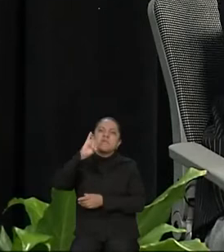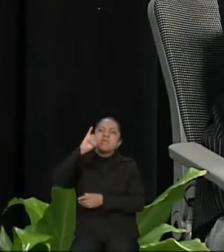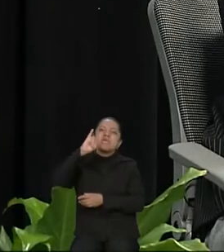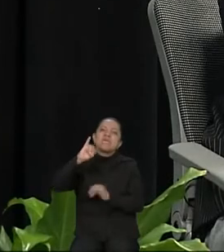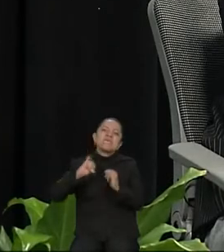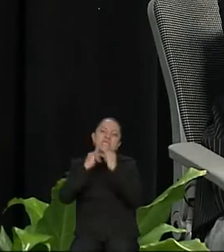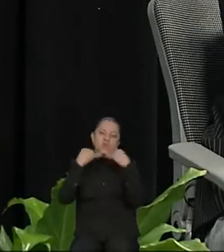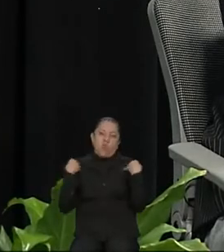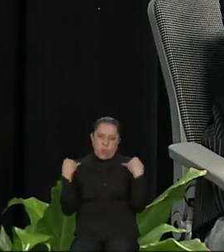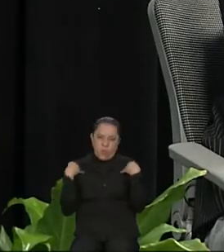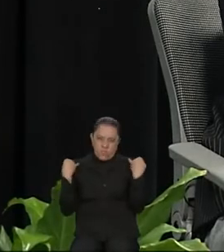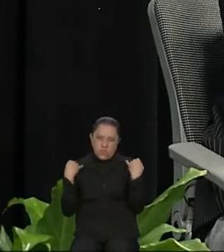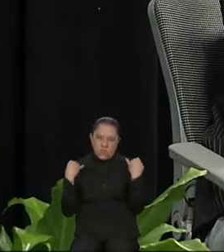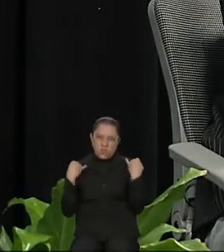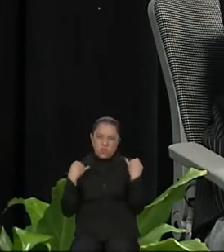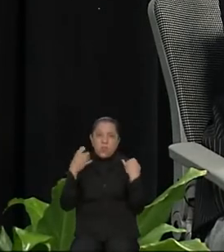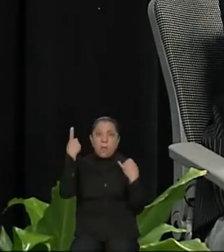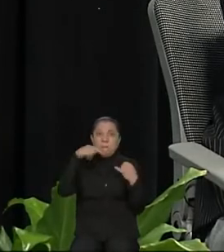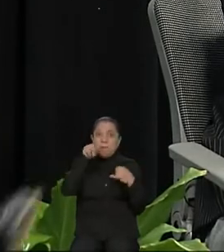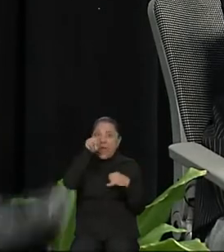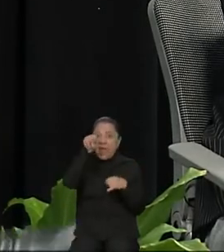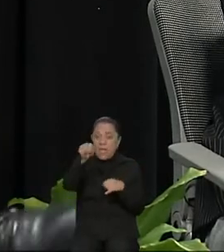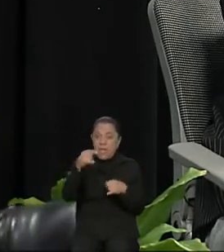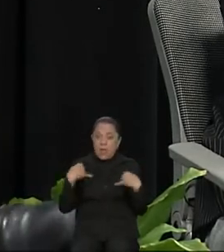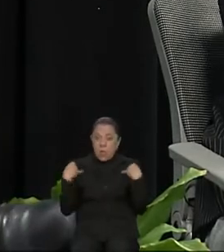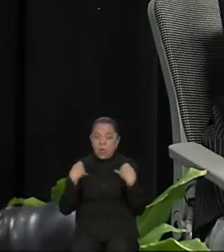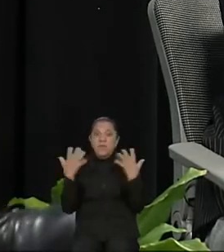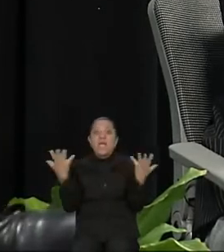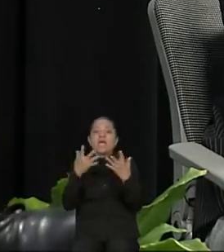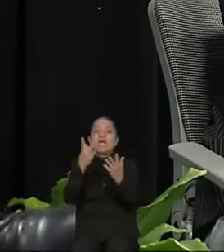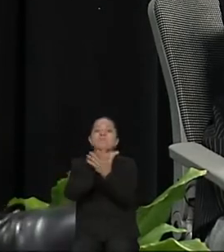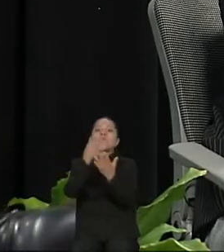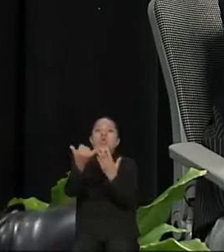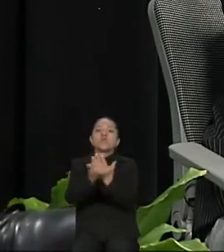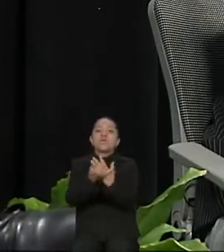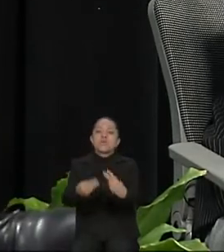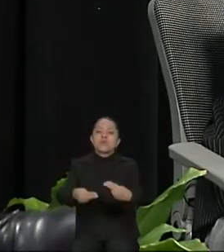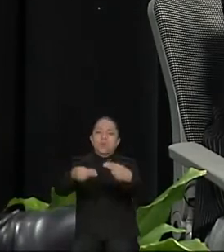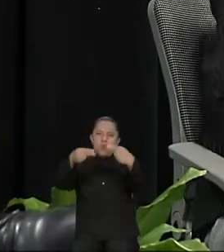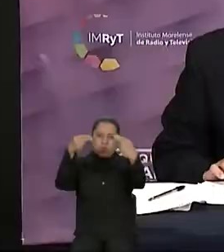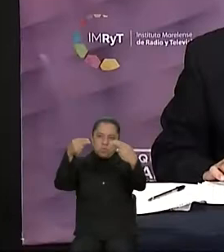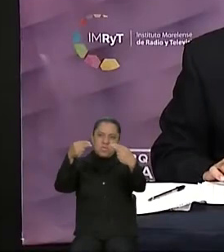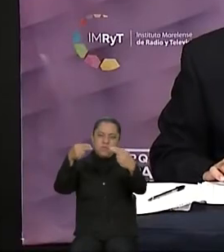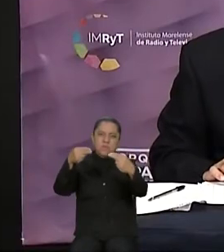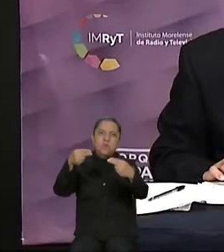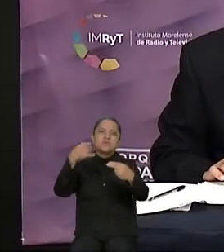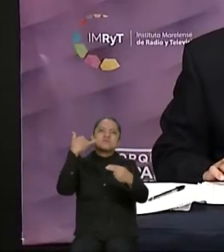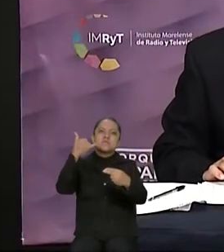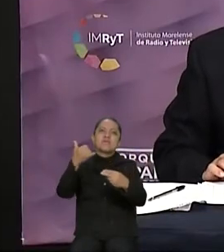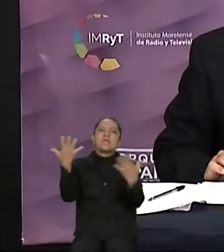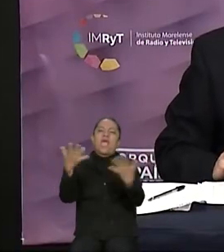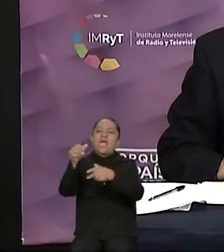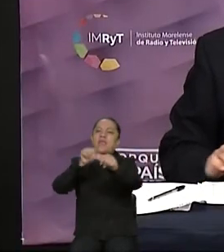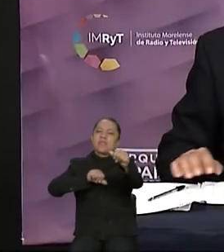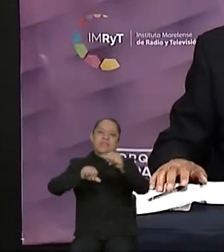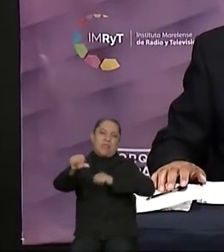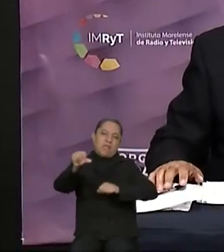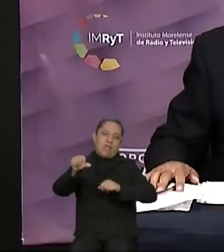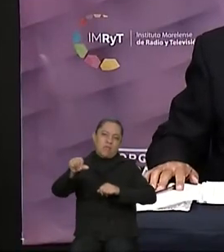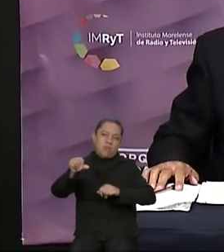creen desde ahí sus proyectos productivos y puedan hacer autoconsumo, intercambio o ventas. Gracias, candidata. Terminó su tiempo